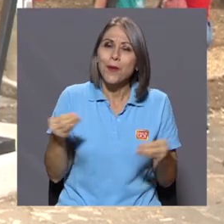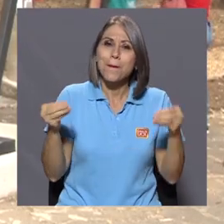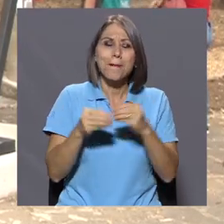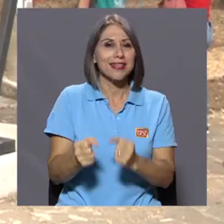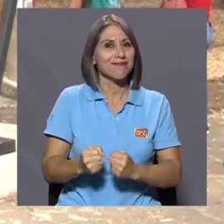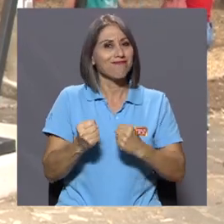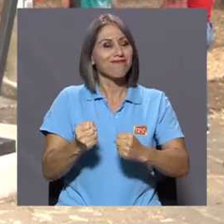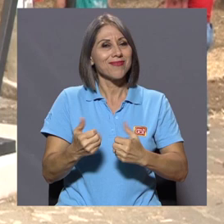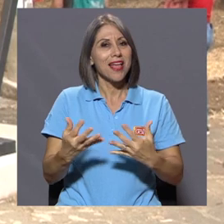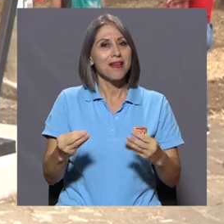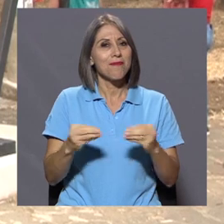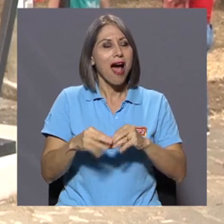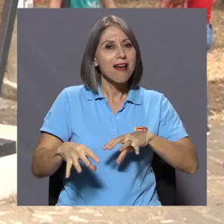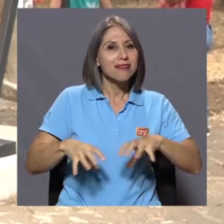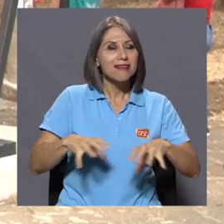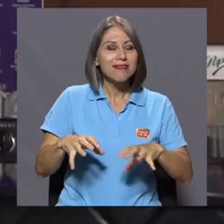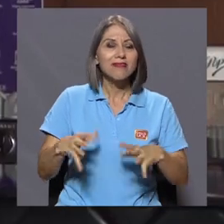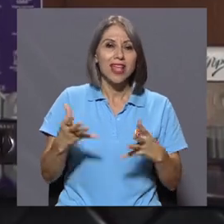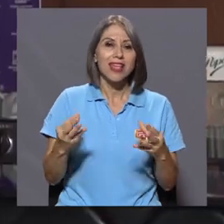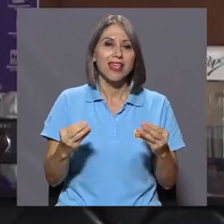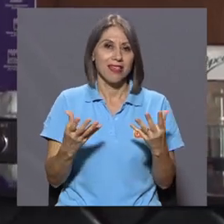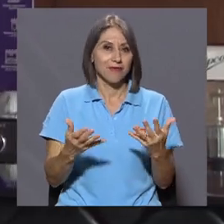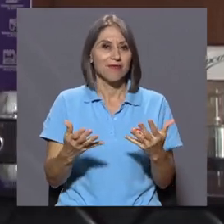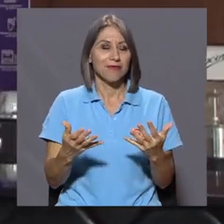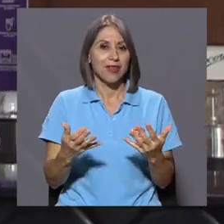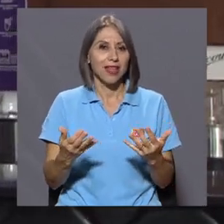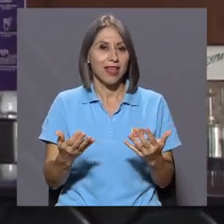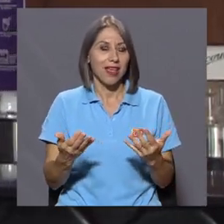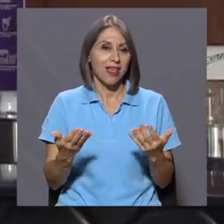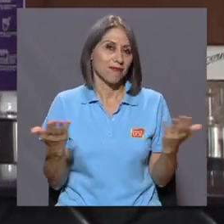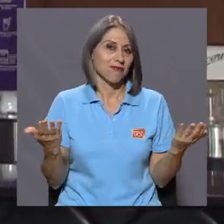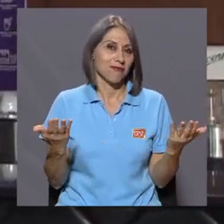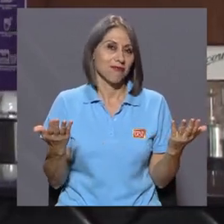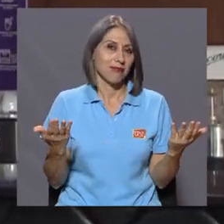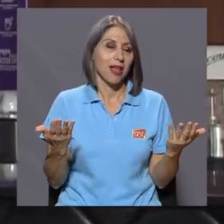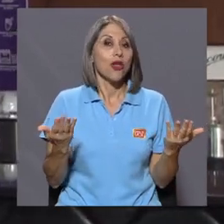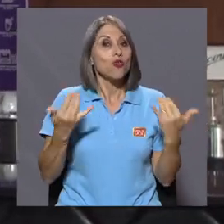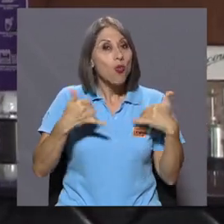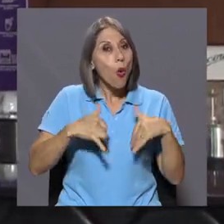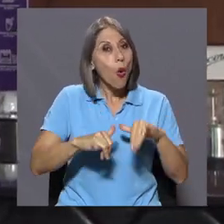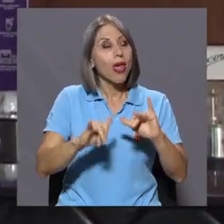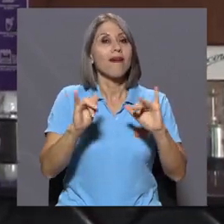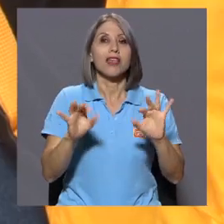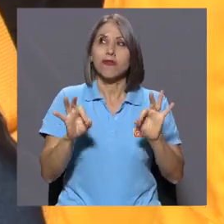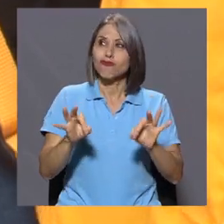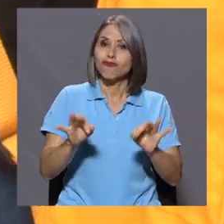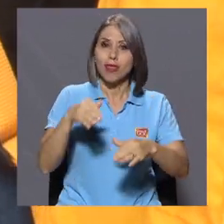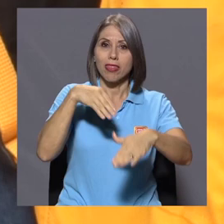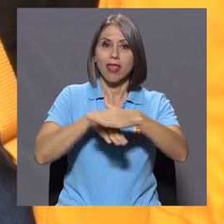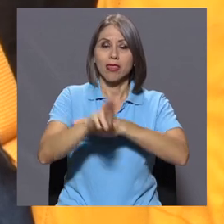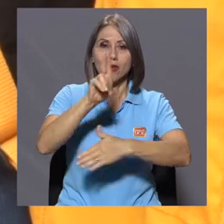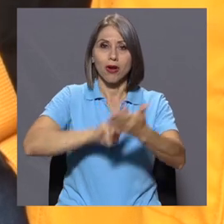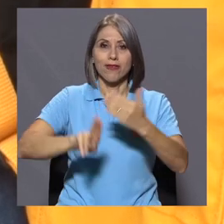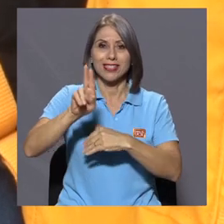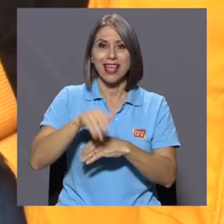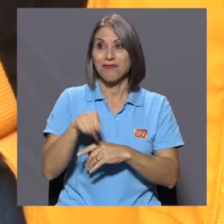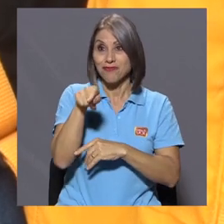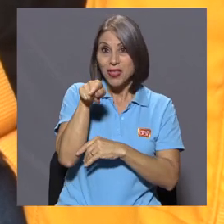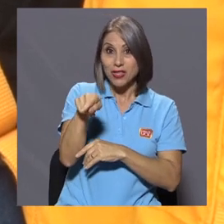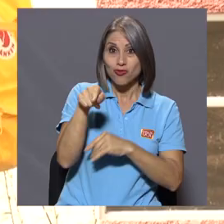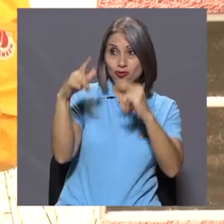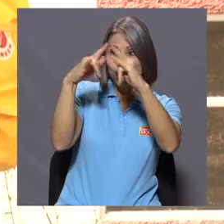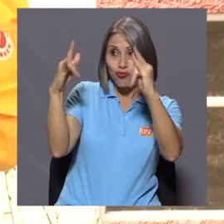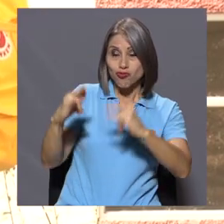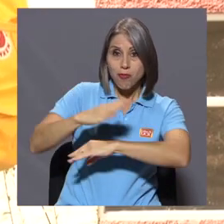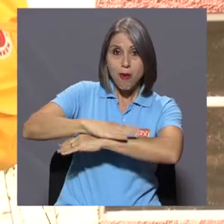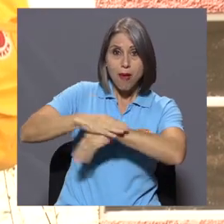más energía y efectivamente que estamos todavía vigentes dentro de la universidad. Los hangares cumplen